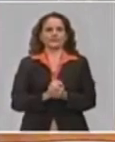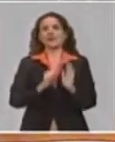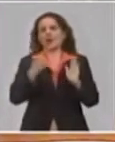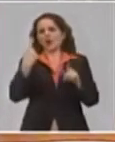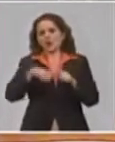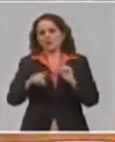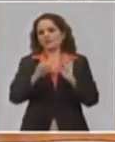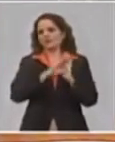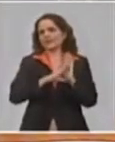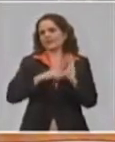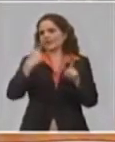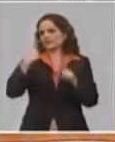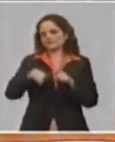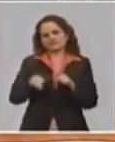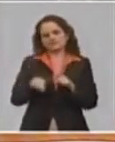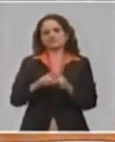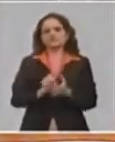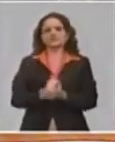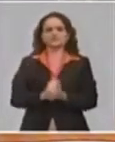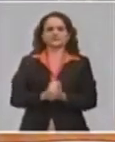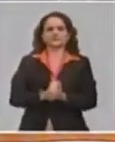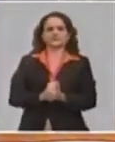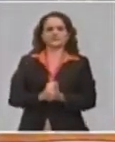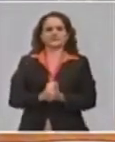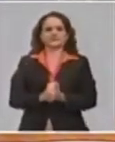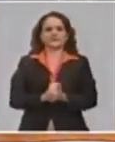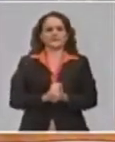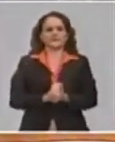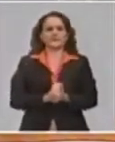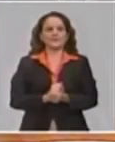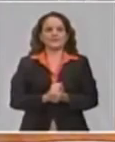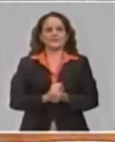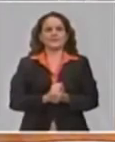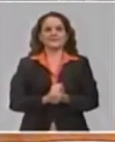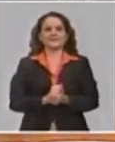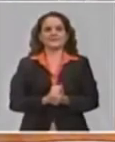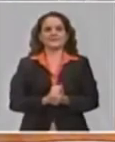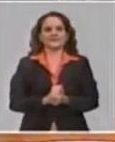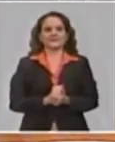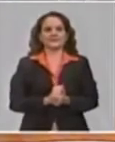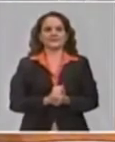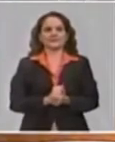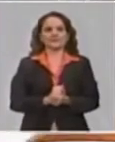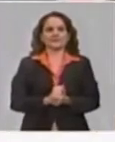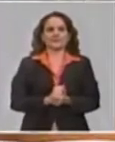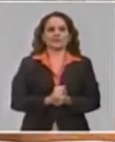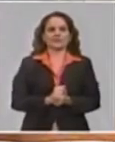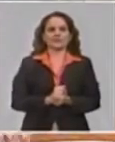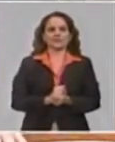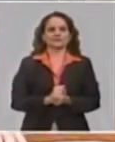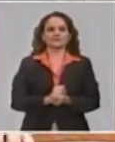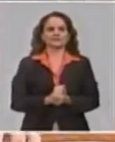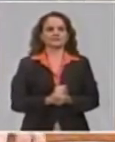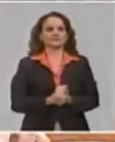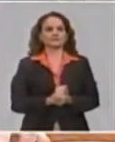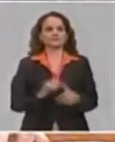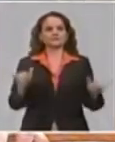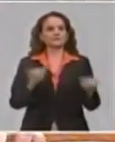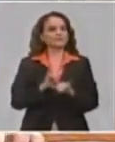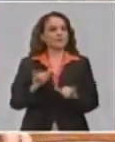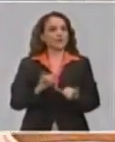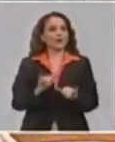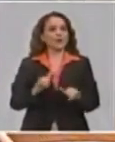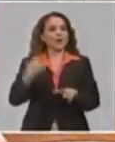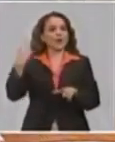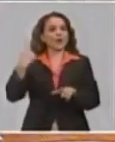moratorios en este caso. Y también se mantiene la